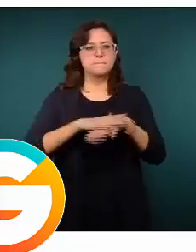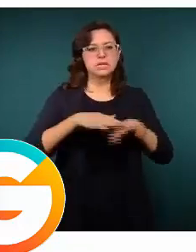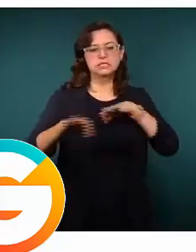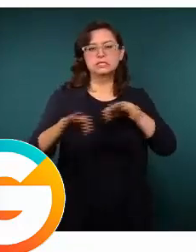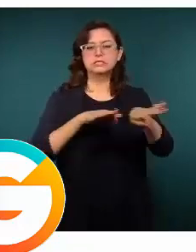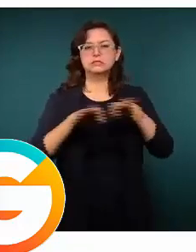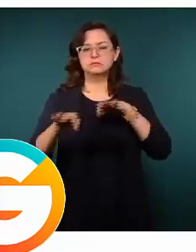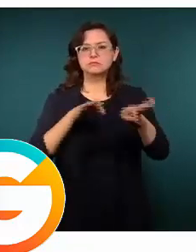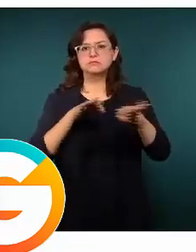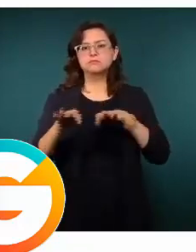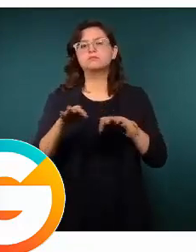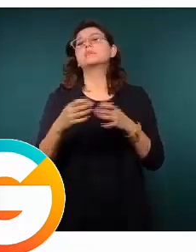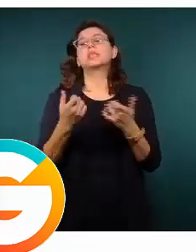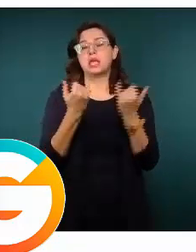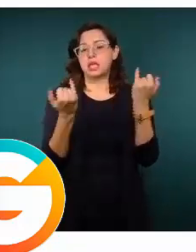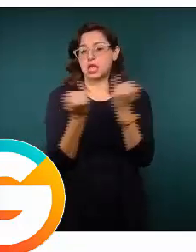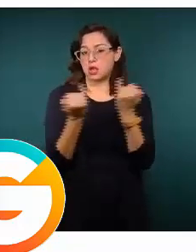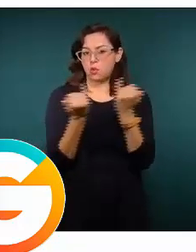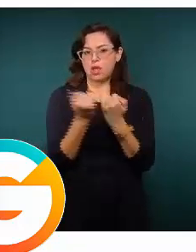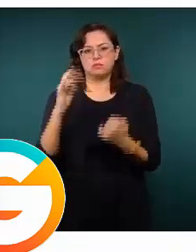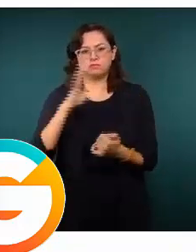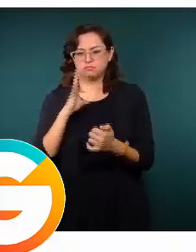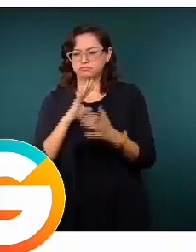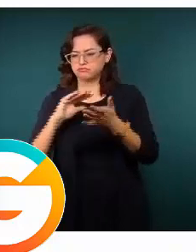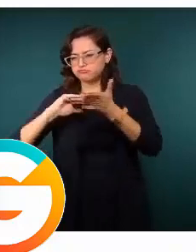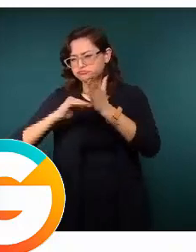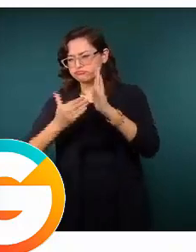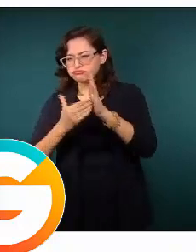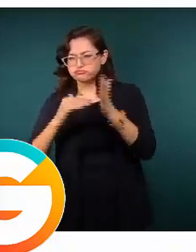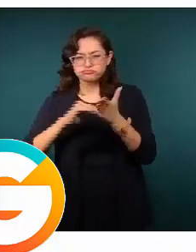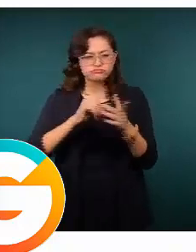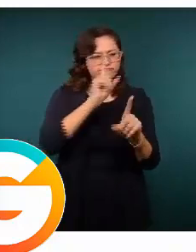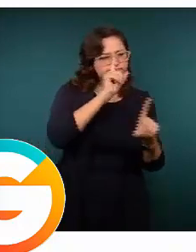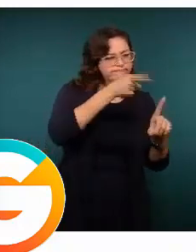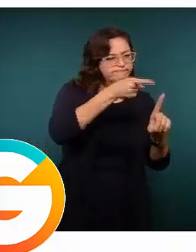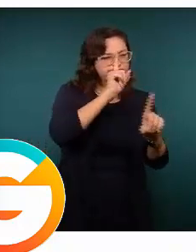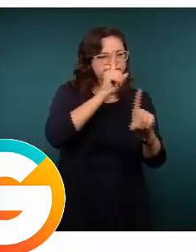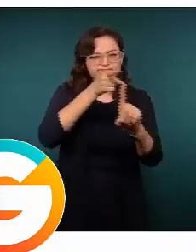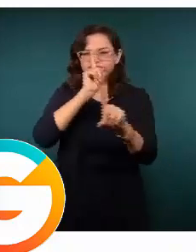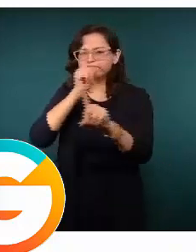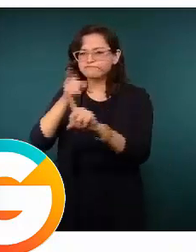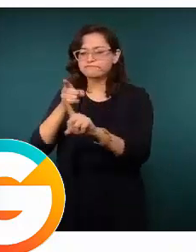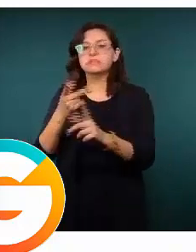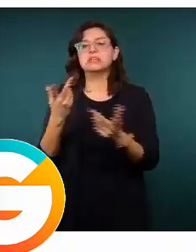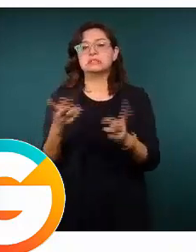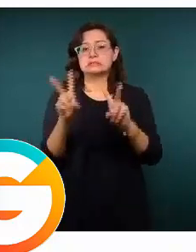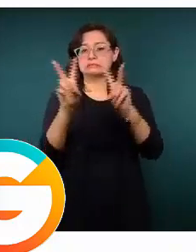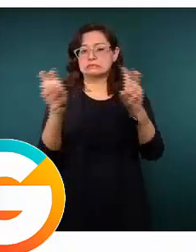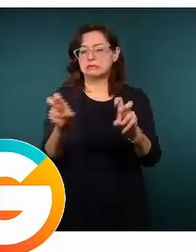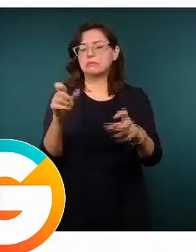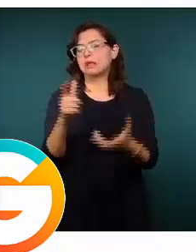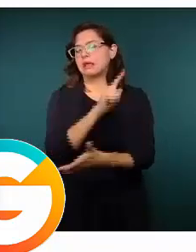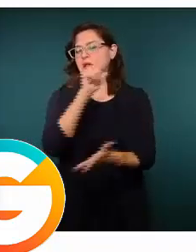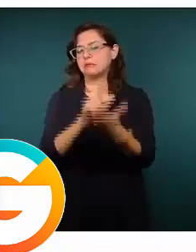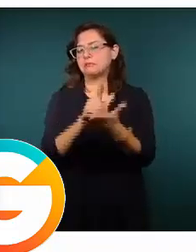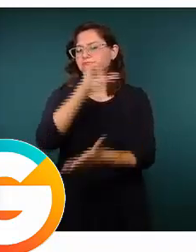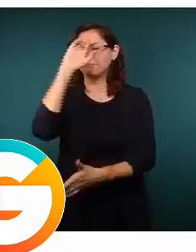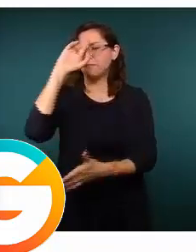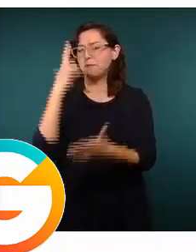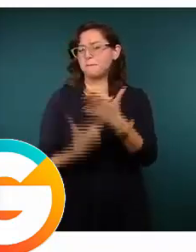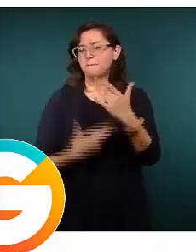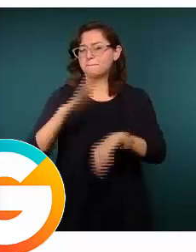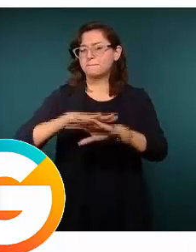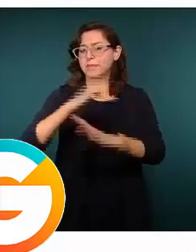Un trabajo de inteligencia dirigido a tener objetivos específicos, sobre todo en el caso de los delitos de alto impacto, en donde